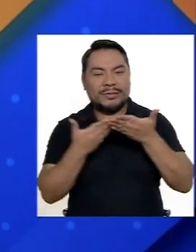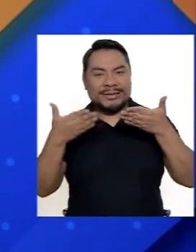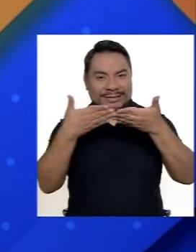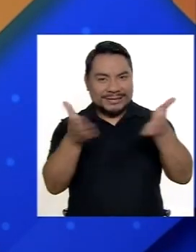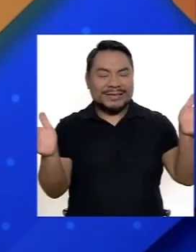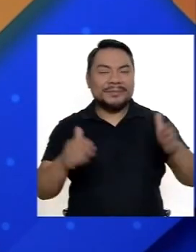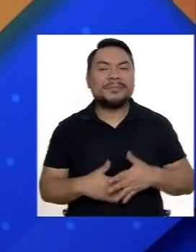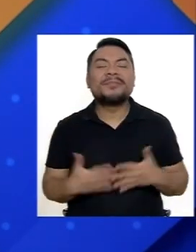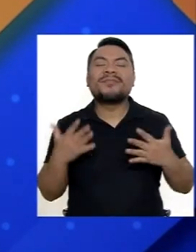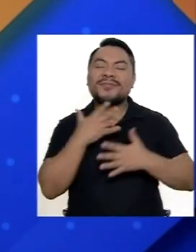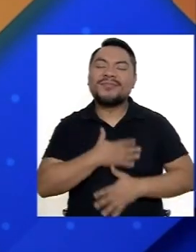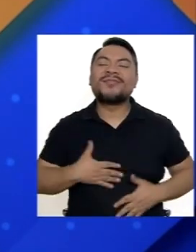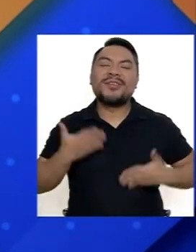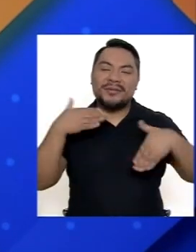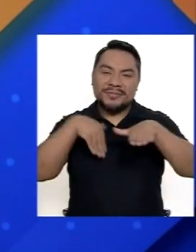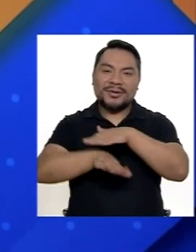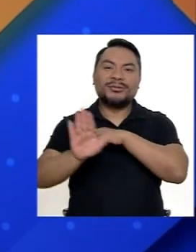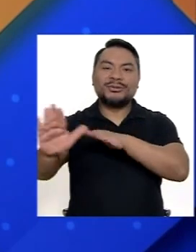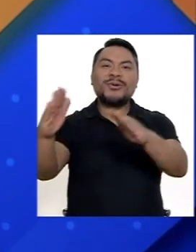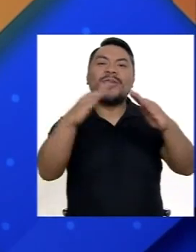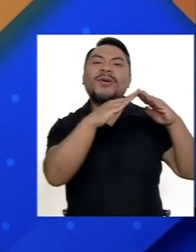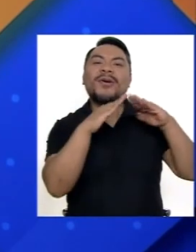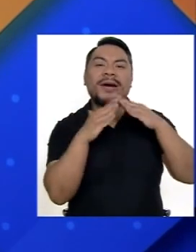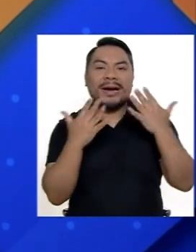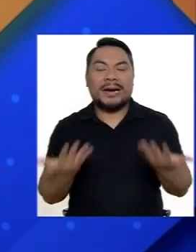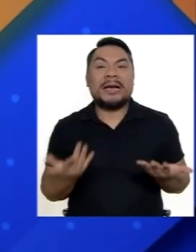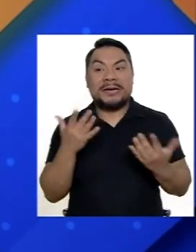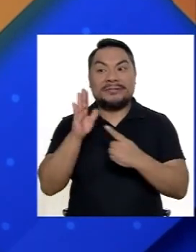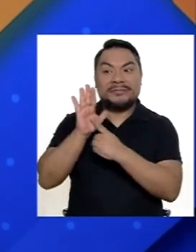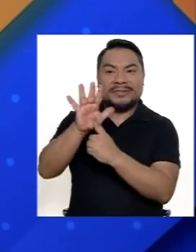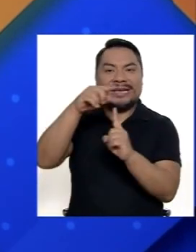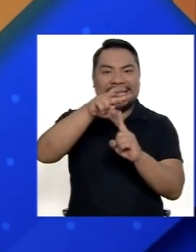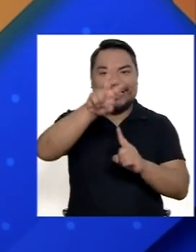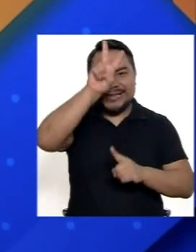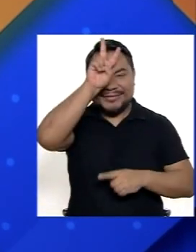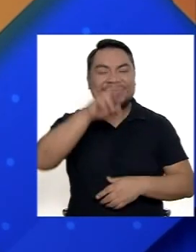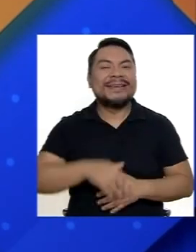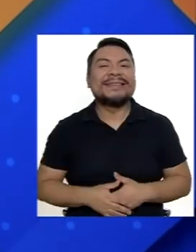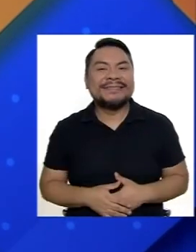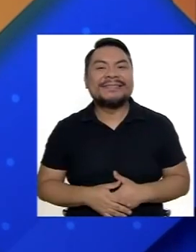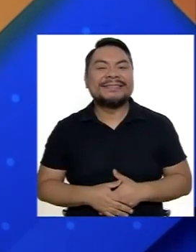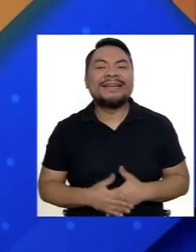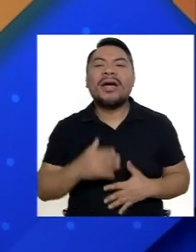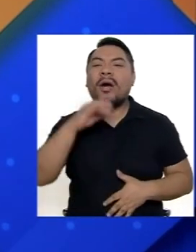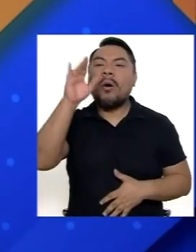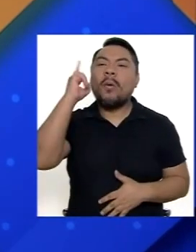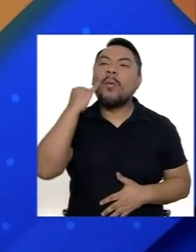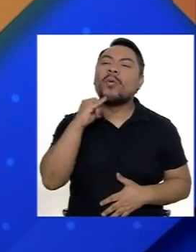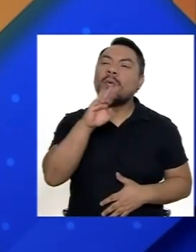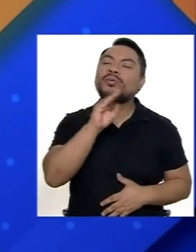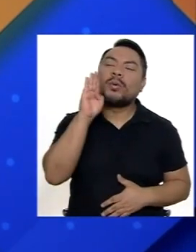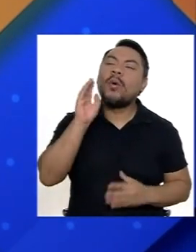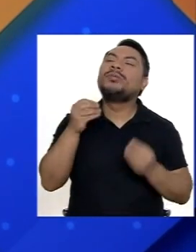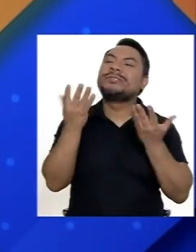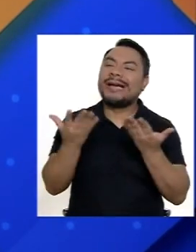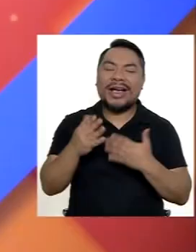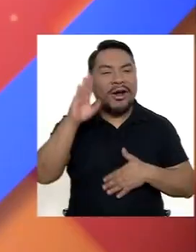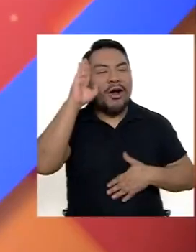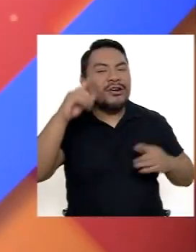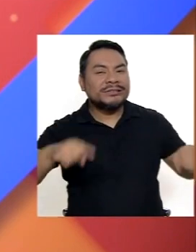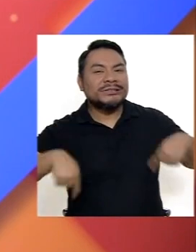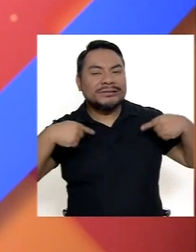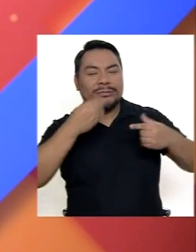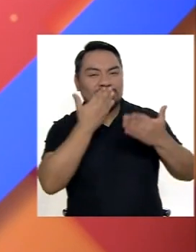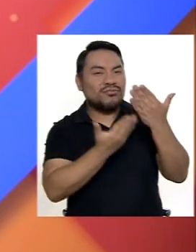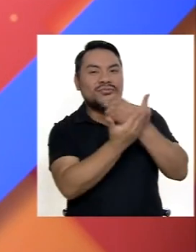a Sin Barreras Es un gusto poder ingresar a sus hogares por la señal de TV Perú Osué, ¿cómo estás? Hola Hola